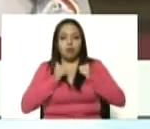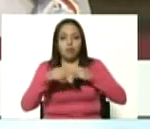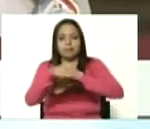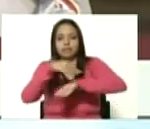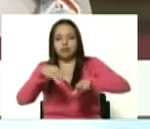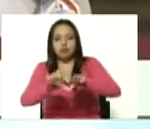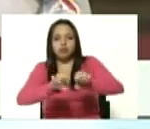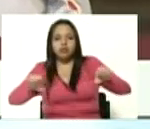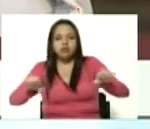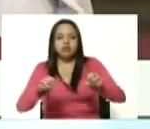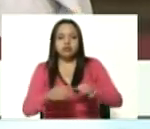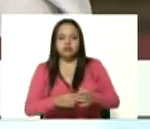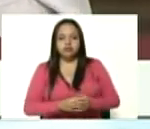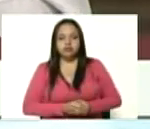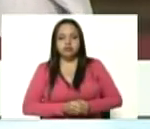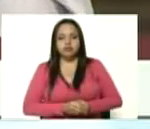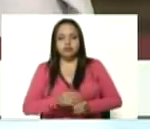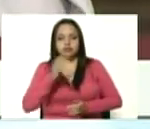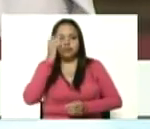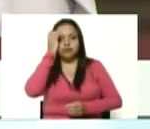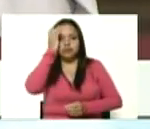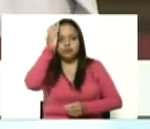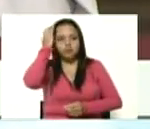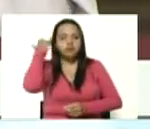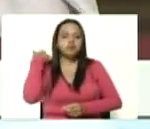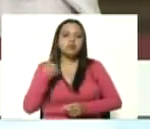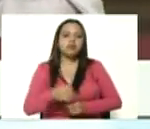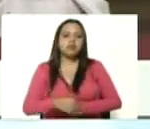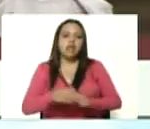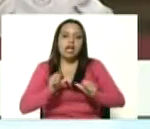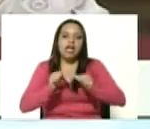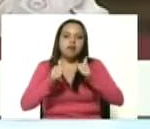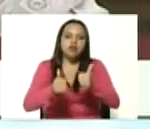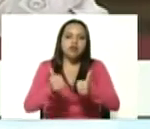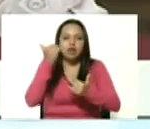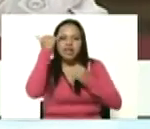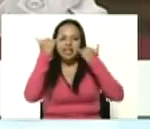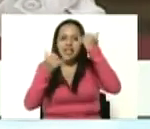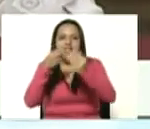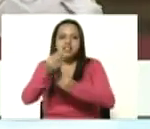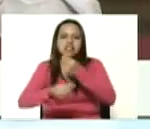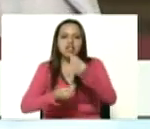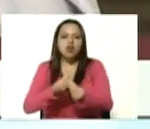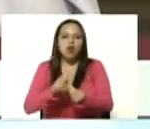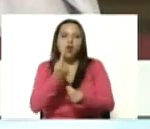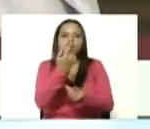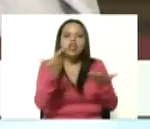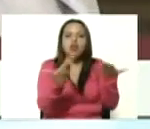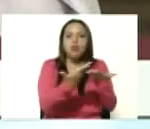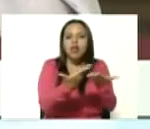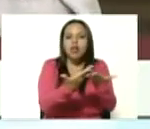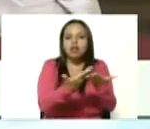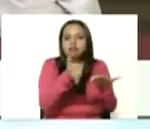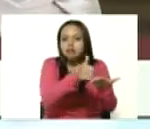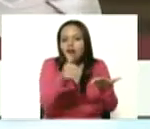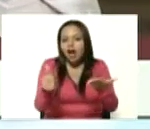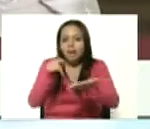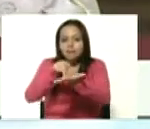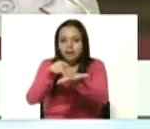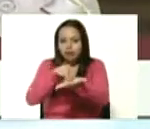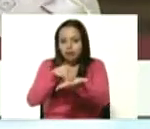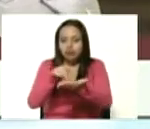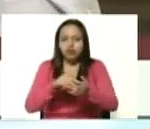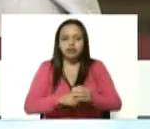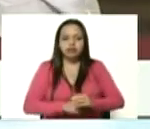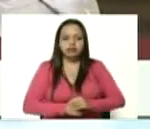y entonces de ahí nació la idea de hacerlo por una escuela por parroquia hemos abordado como usted vio en